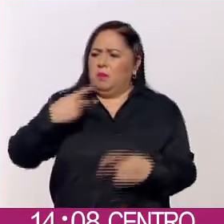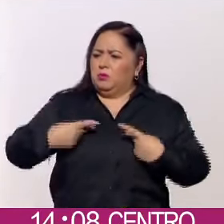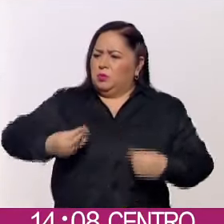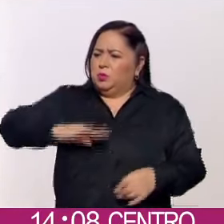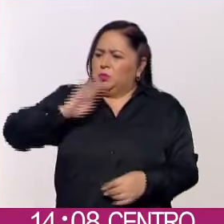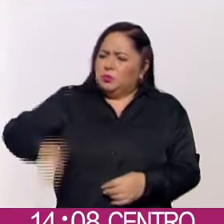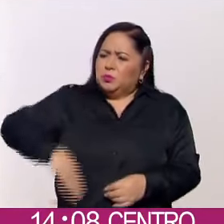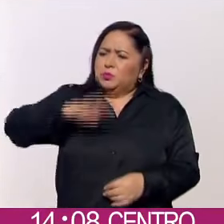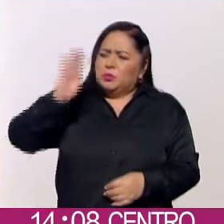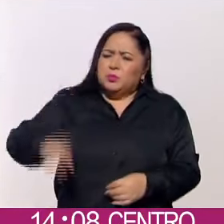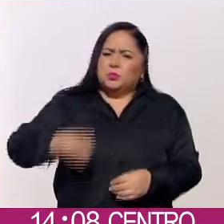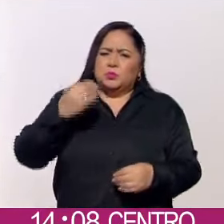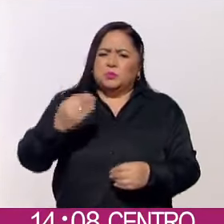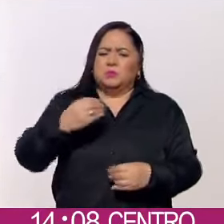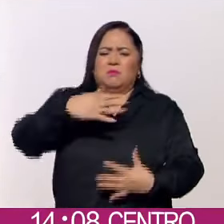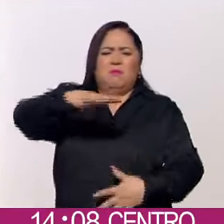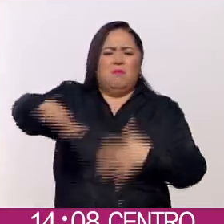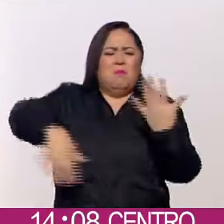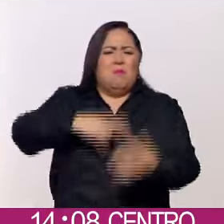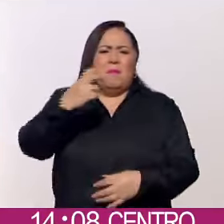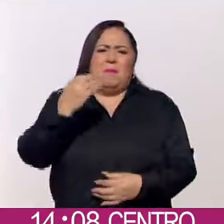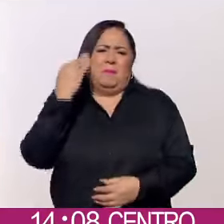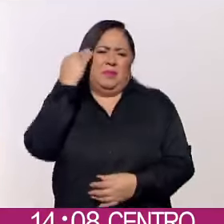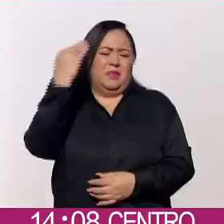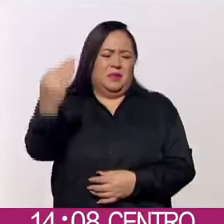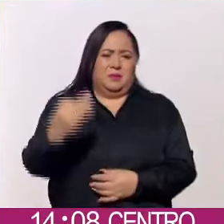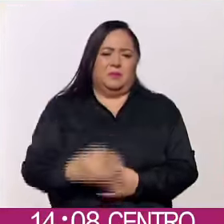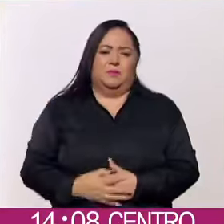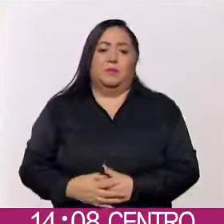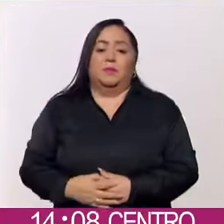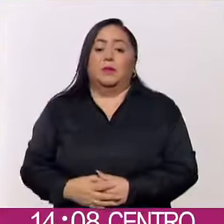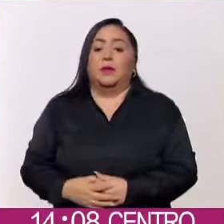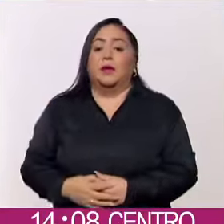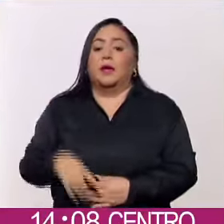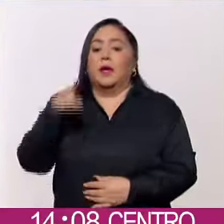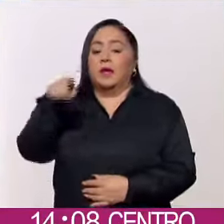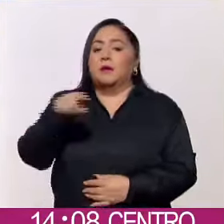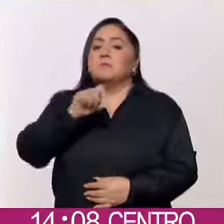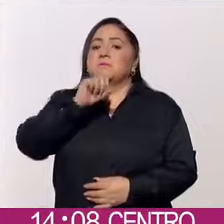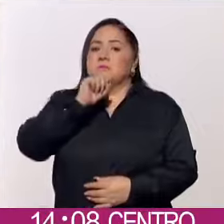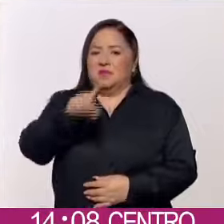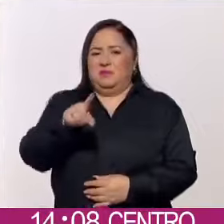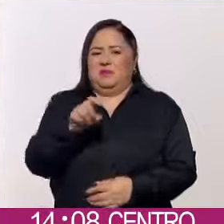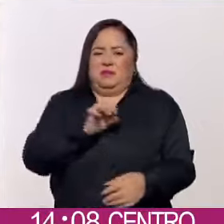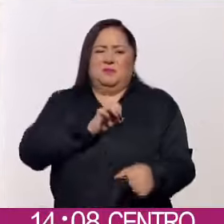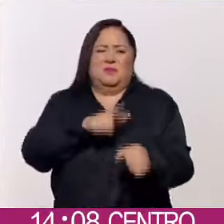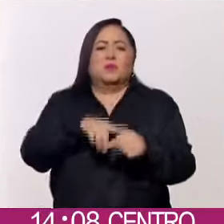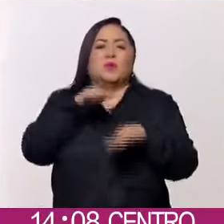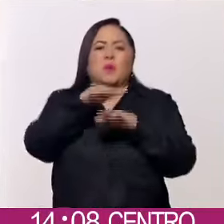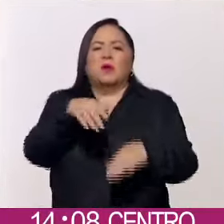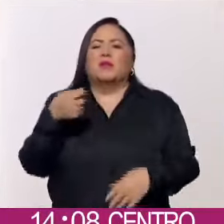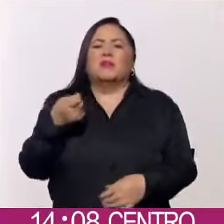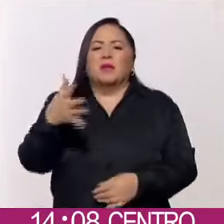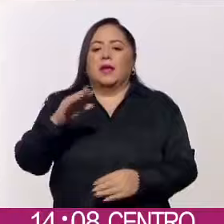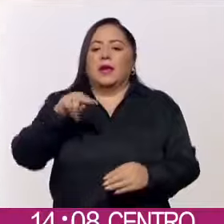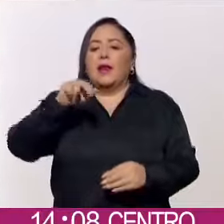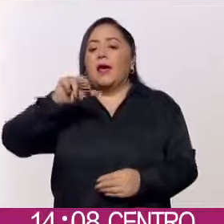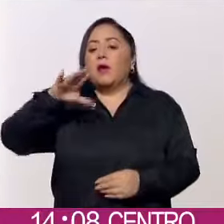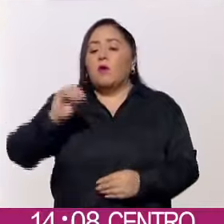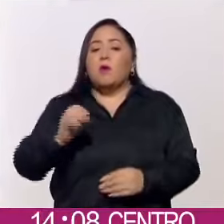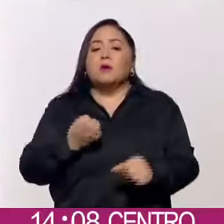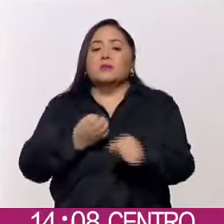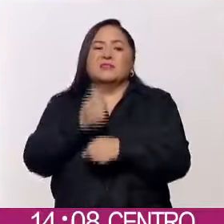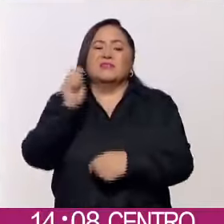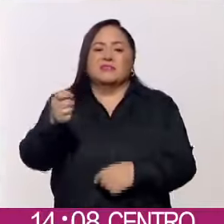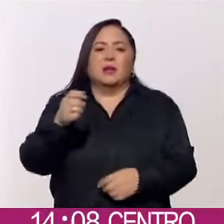que afectó a muchos y al país. La obra incluye un apartado especial sobre el llamado narcoestado